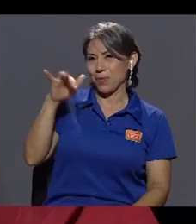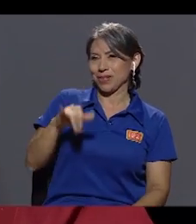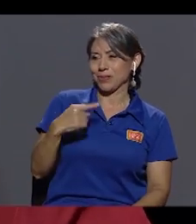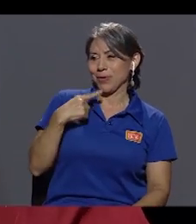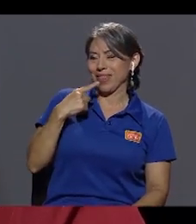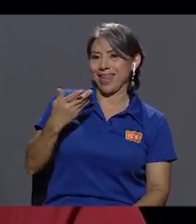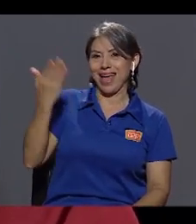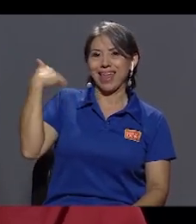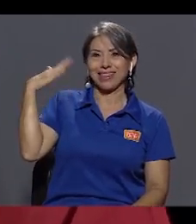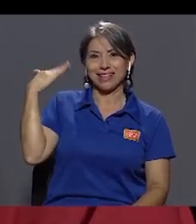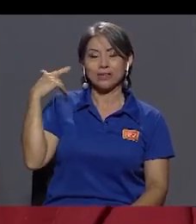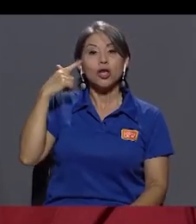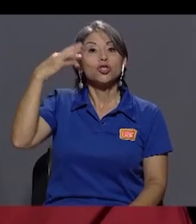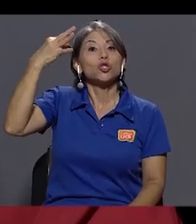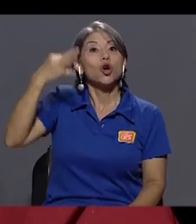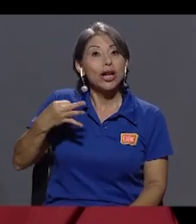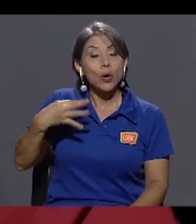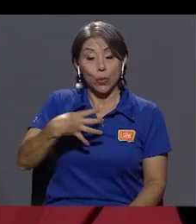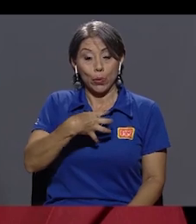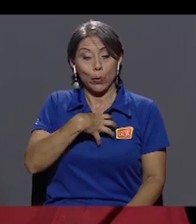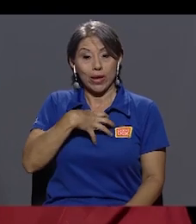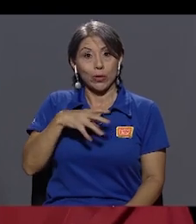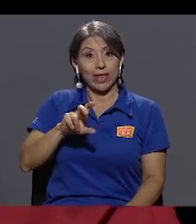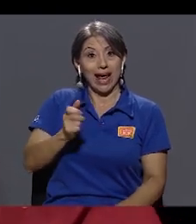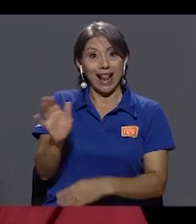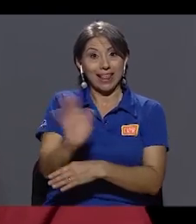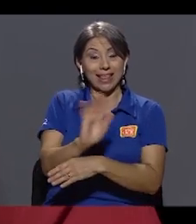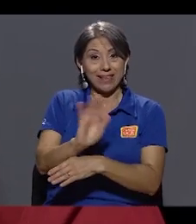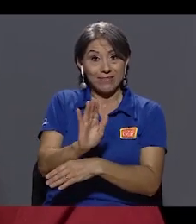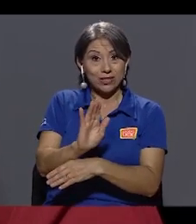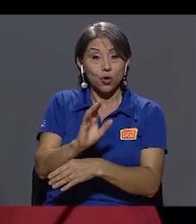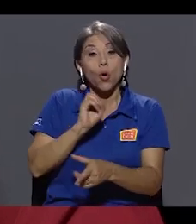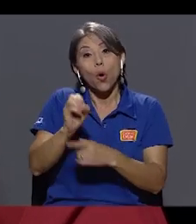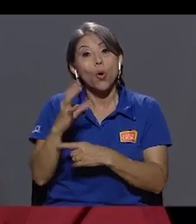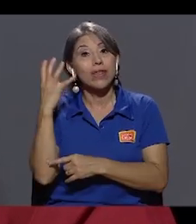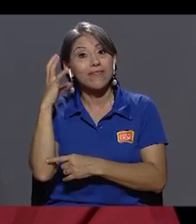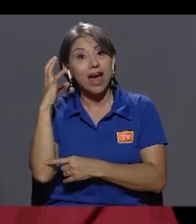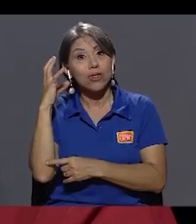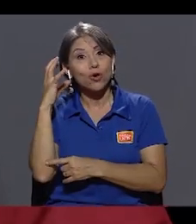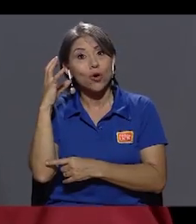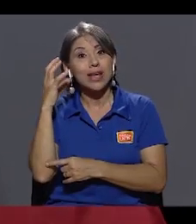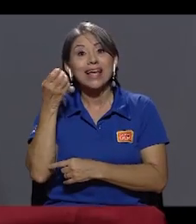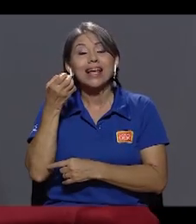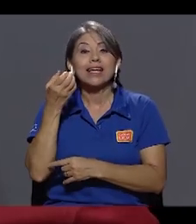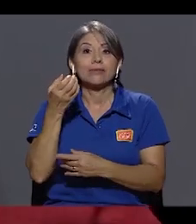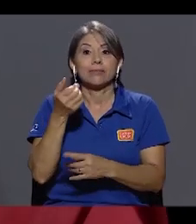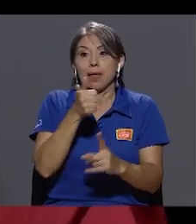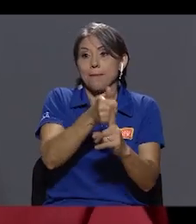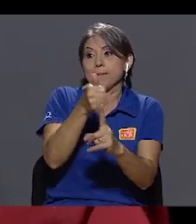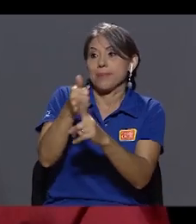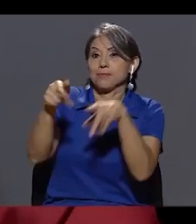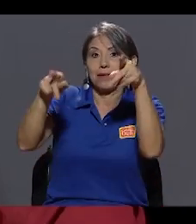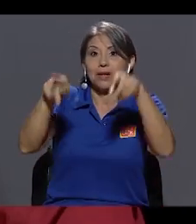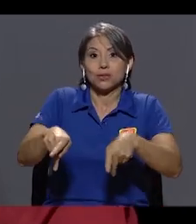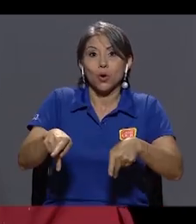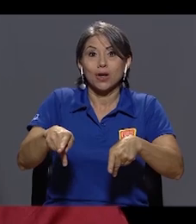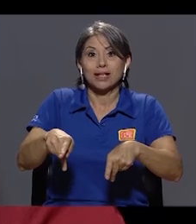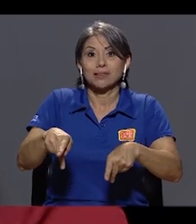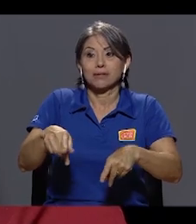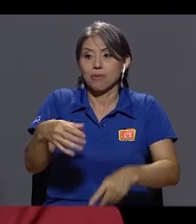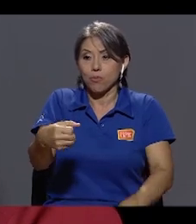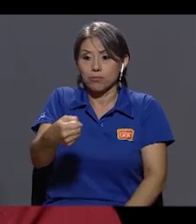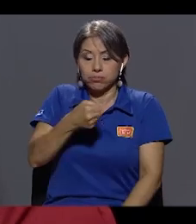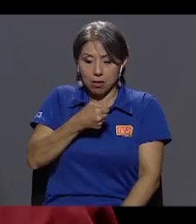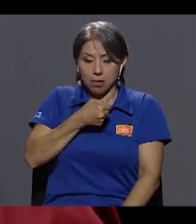anterior. Me parece una irresponsabilidad de los dueños de canales, de los dueños de emisoras, y de las mismas personas que se atreven a hablar en medios,